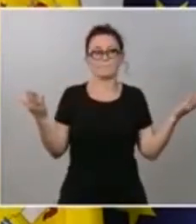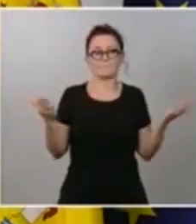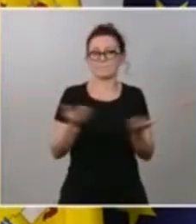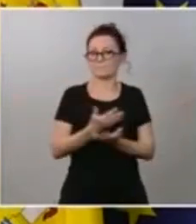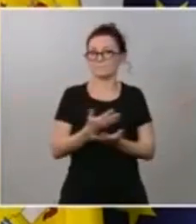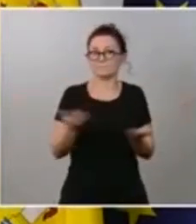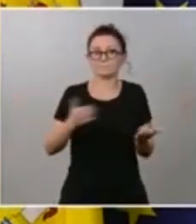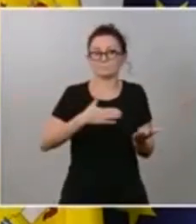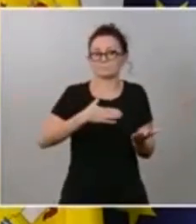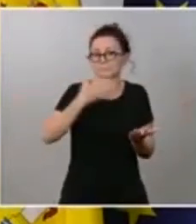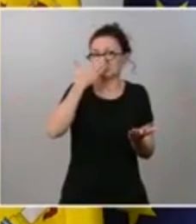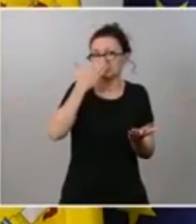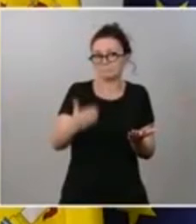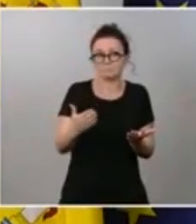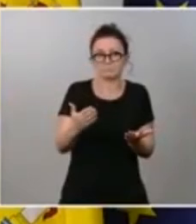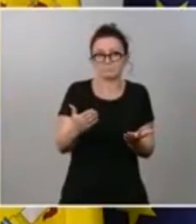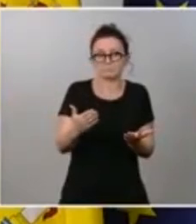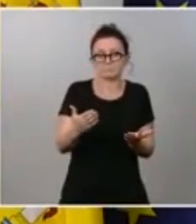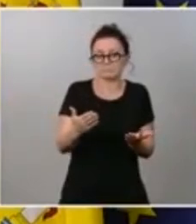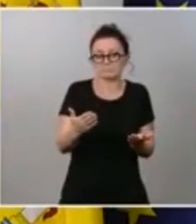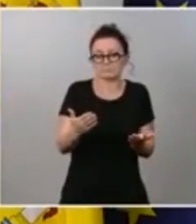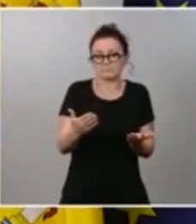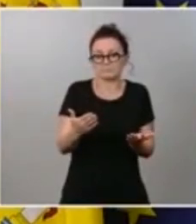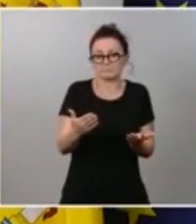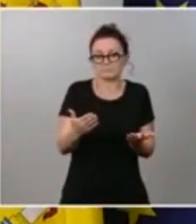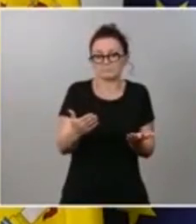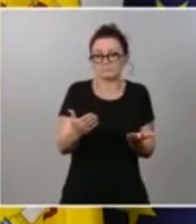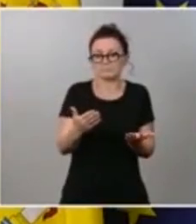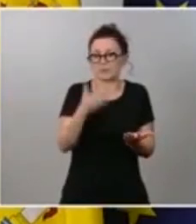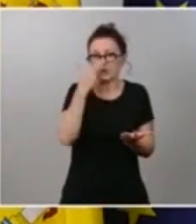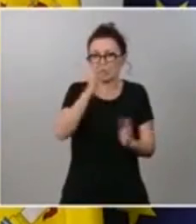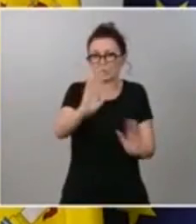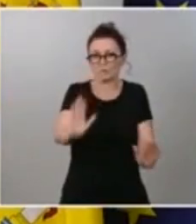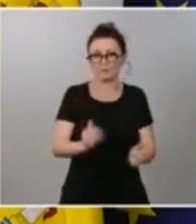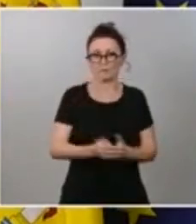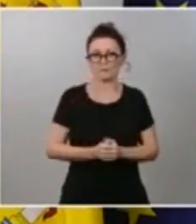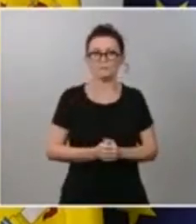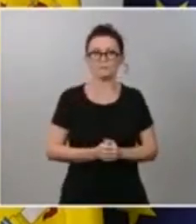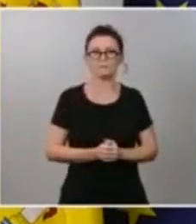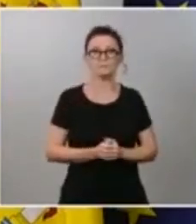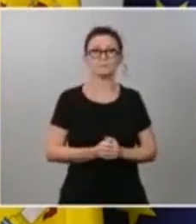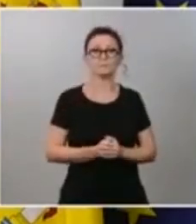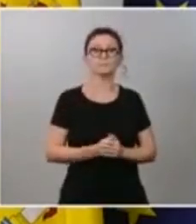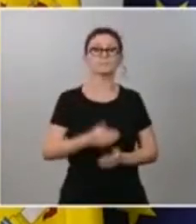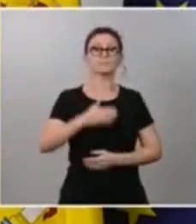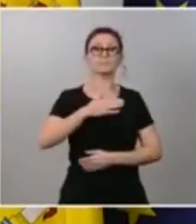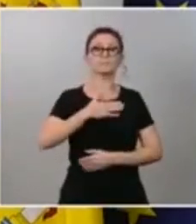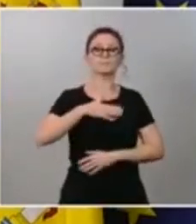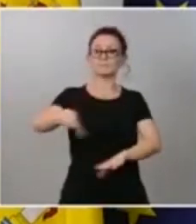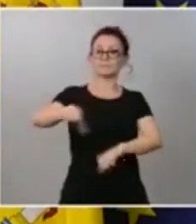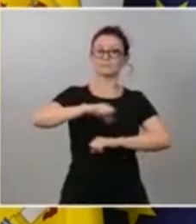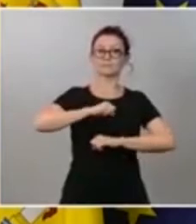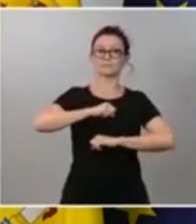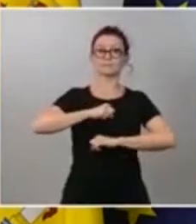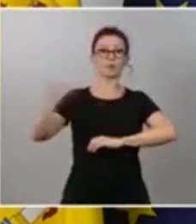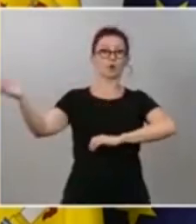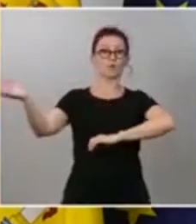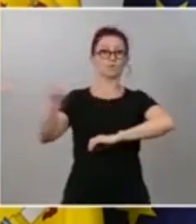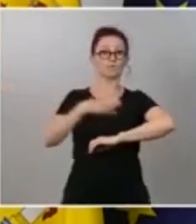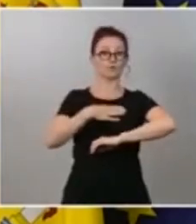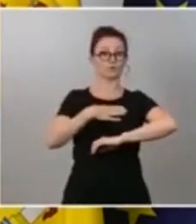más bien poco más bien poco nosotros vamos a cogernos al fondo de reaseguro del desempleo porque queremos